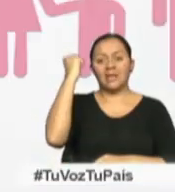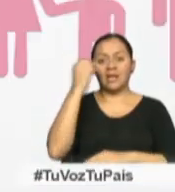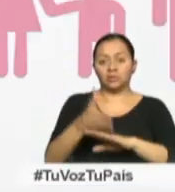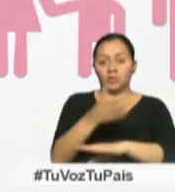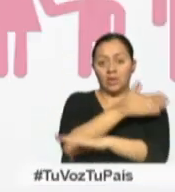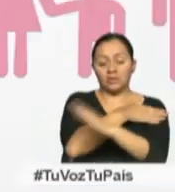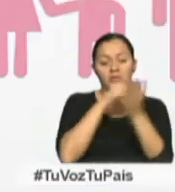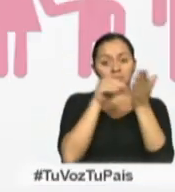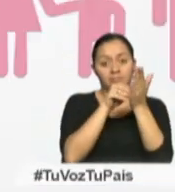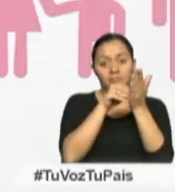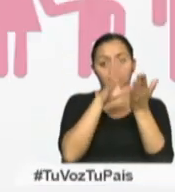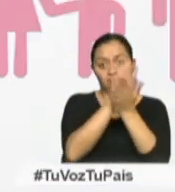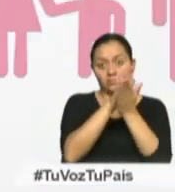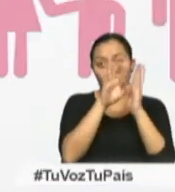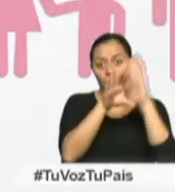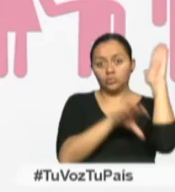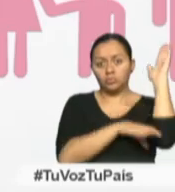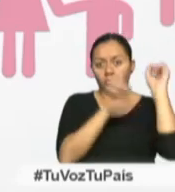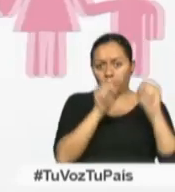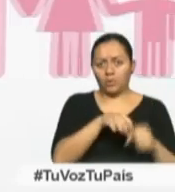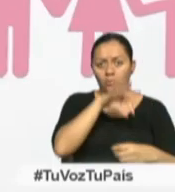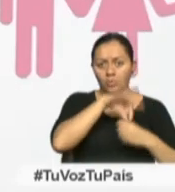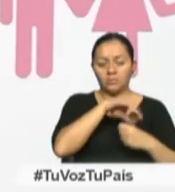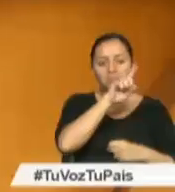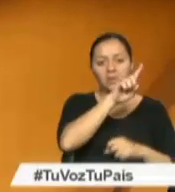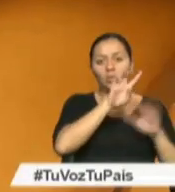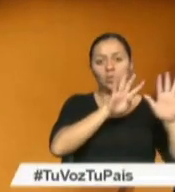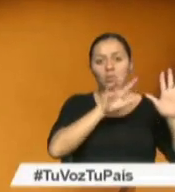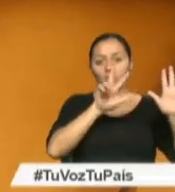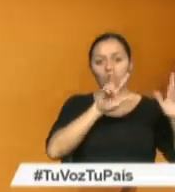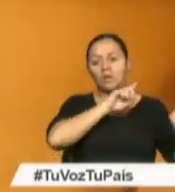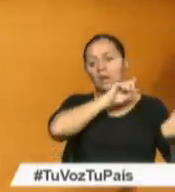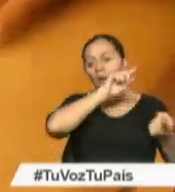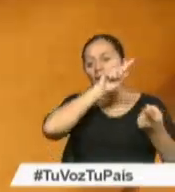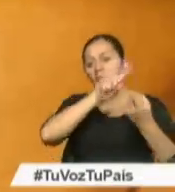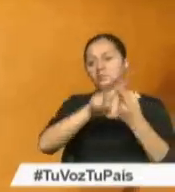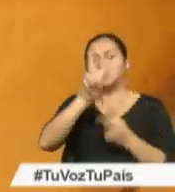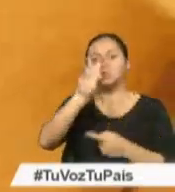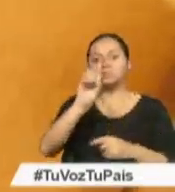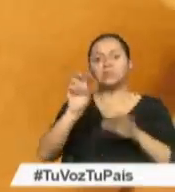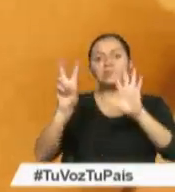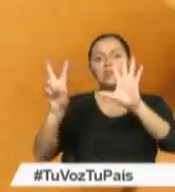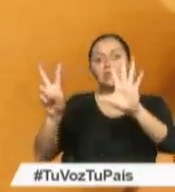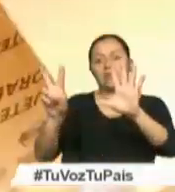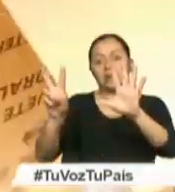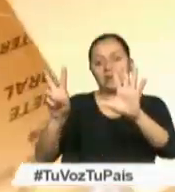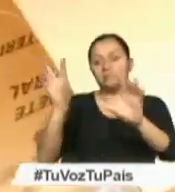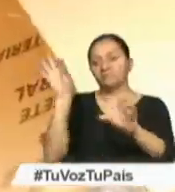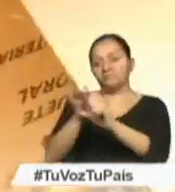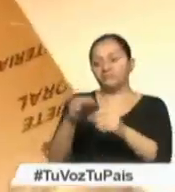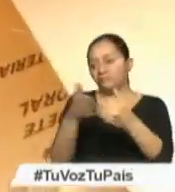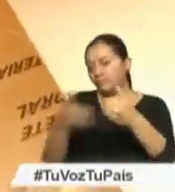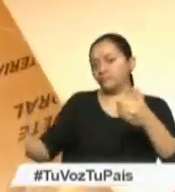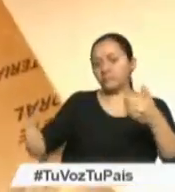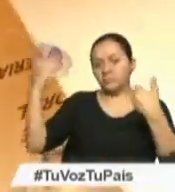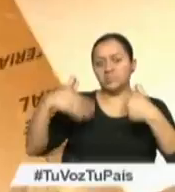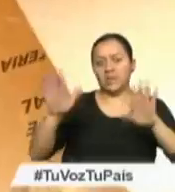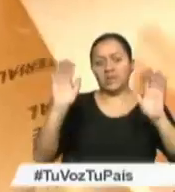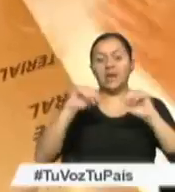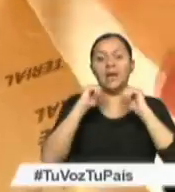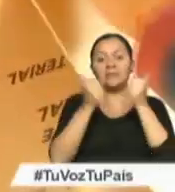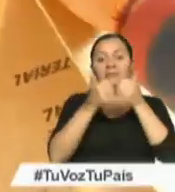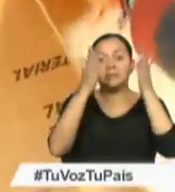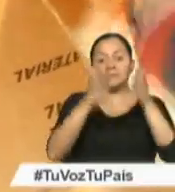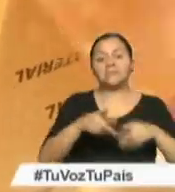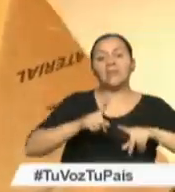pero no pudieron ejercerlo hasta el 2007. Los migrantes pueden elegir a sus asambleístas según su